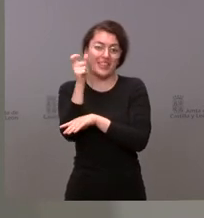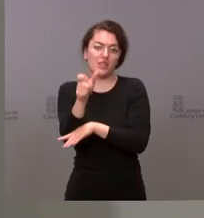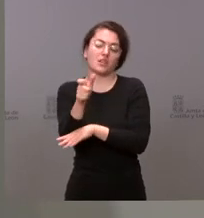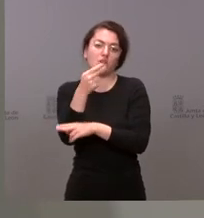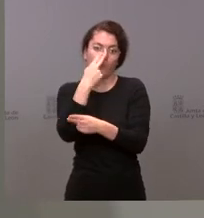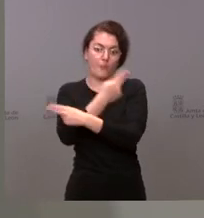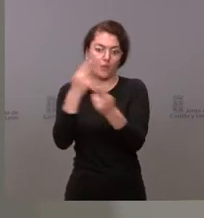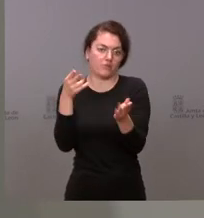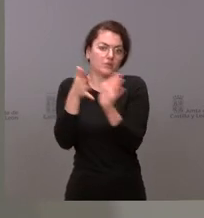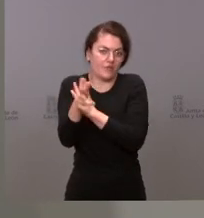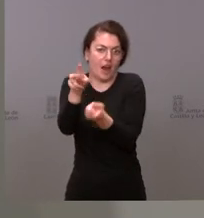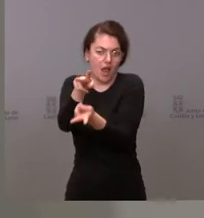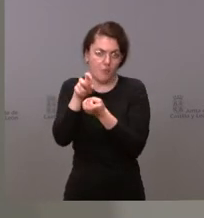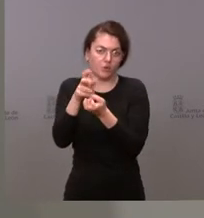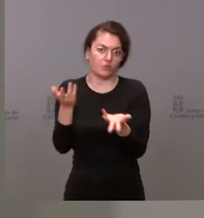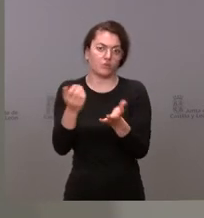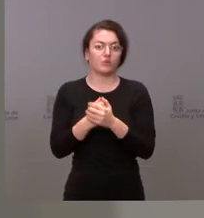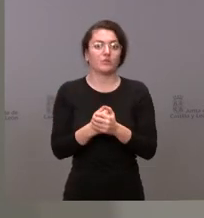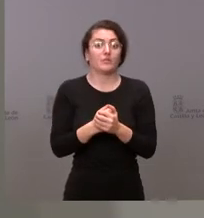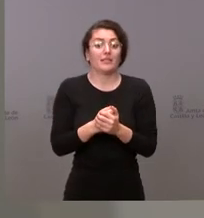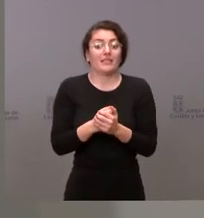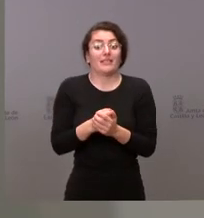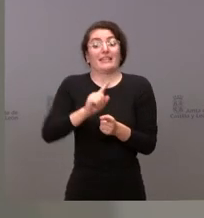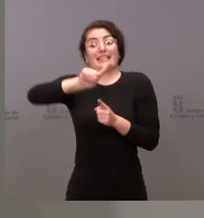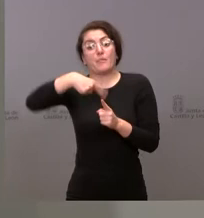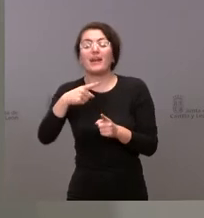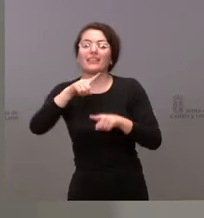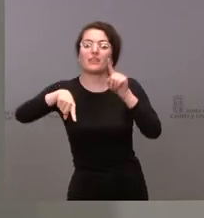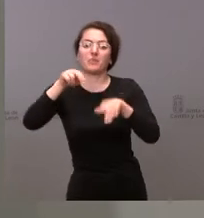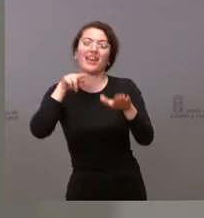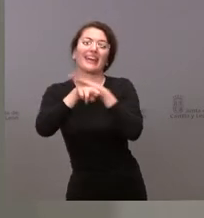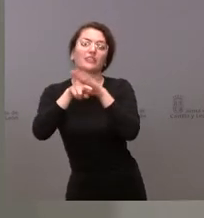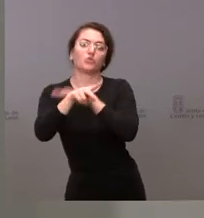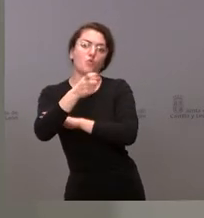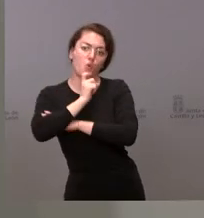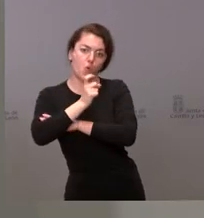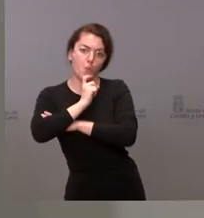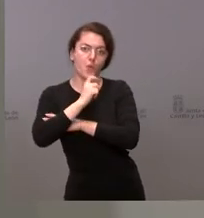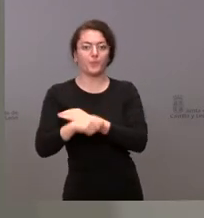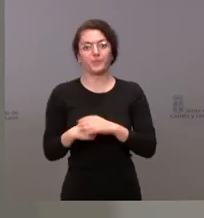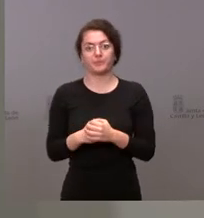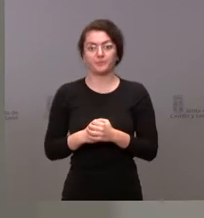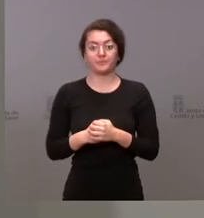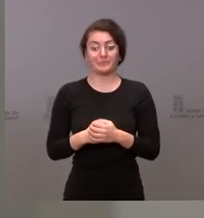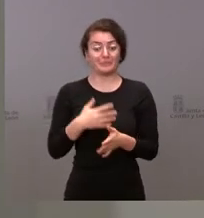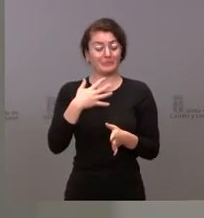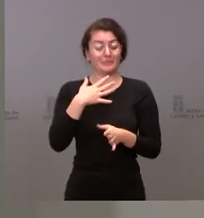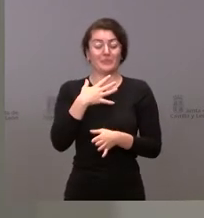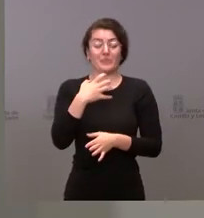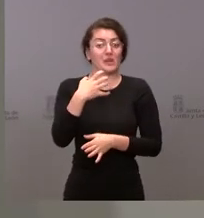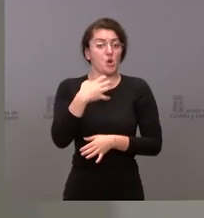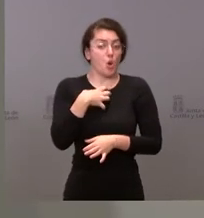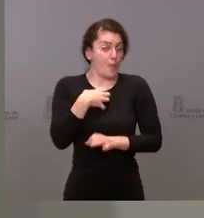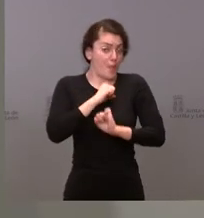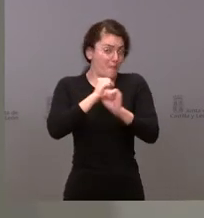impuestos otra cosa es la forma de gestión no es posible y no sería posible